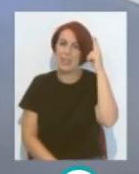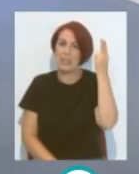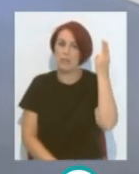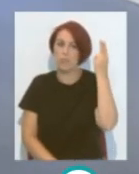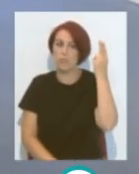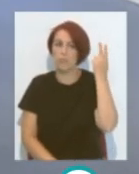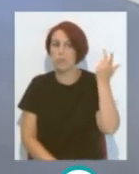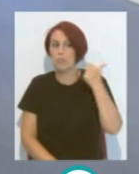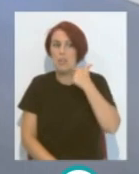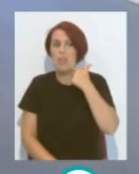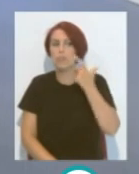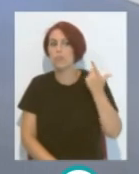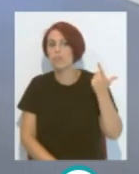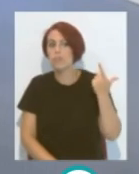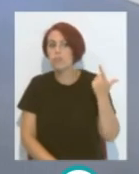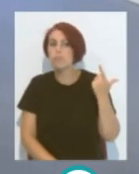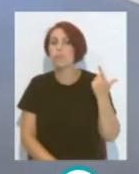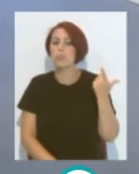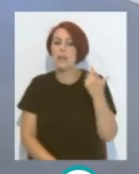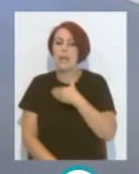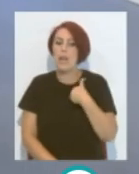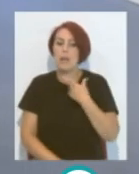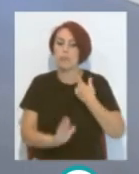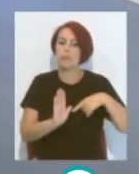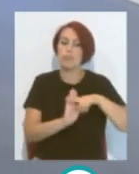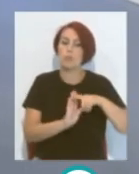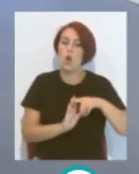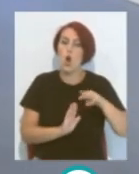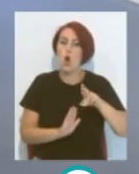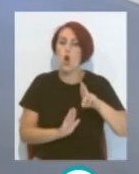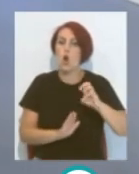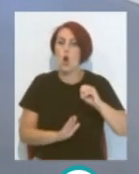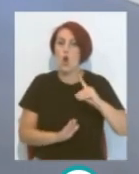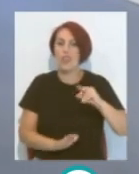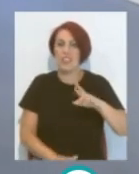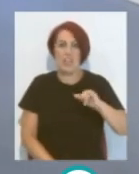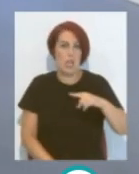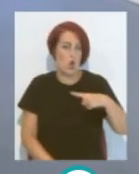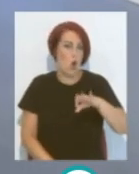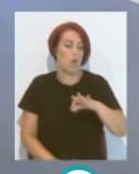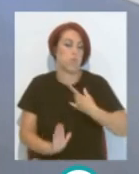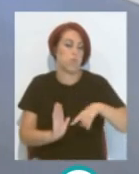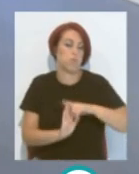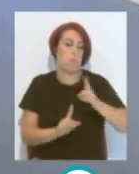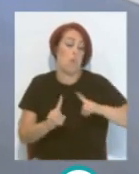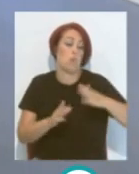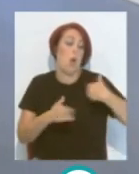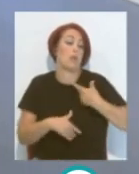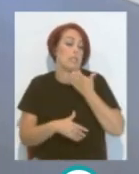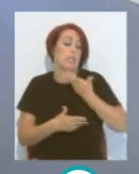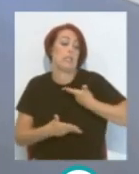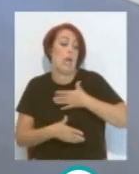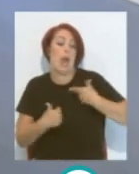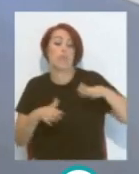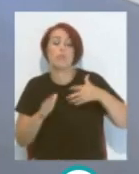Inconvenientes De inscribir A Rodrigo Depol No sé por qué motivo Aunque en la página Oficial de la